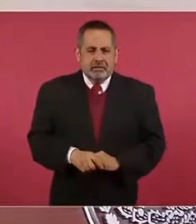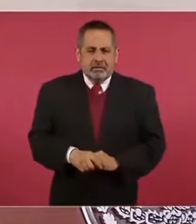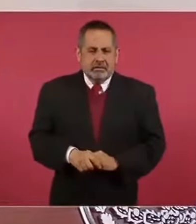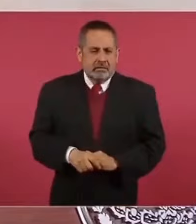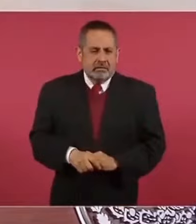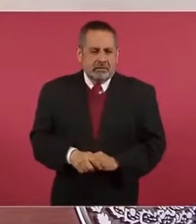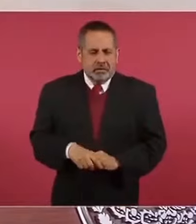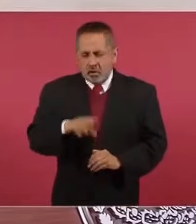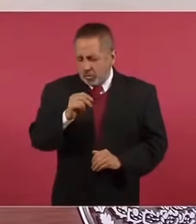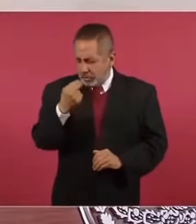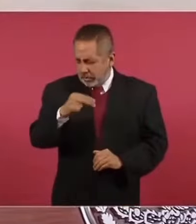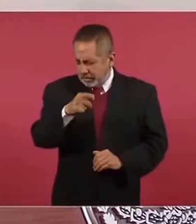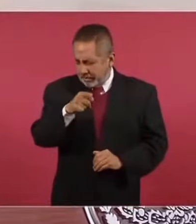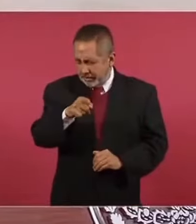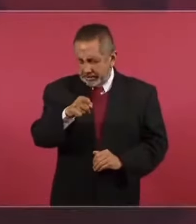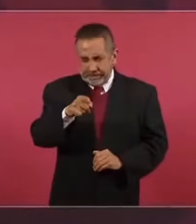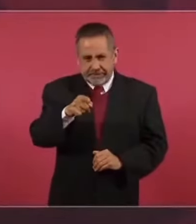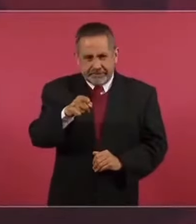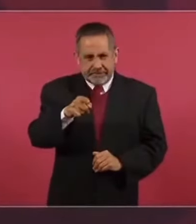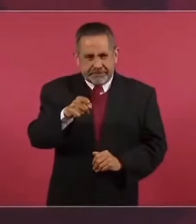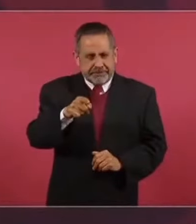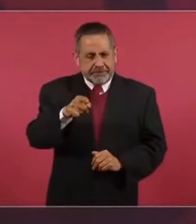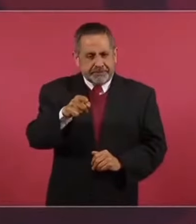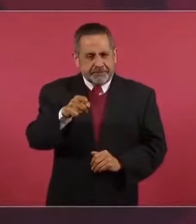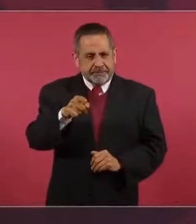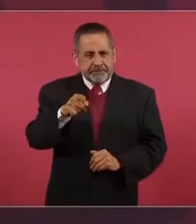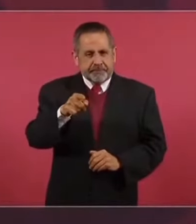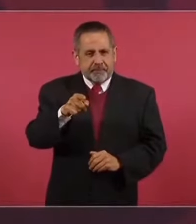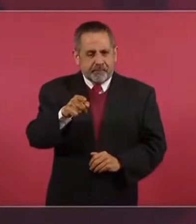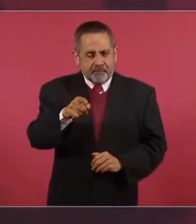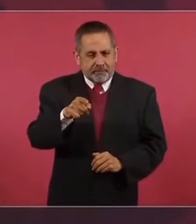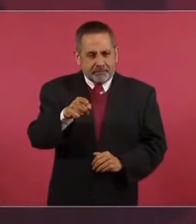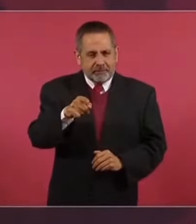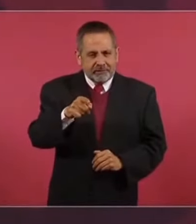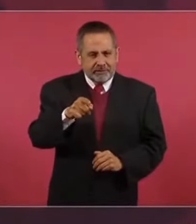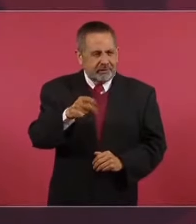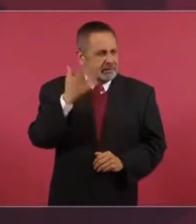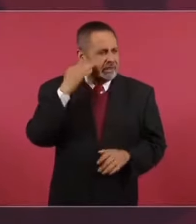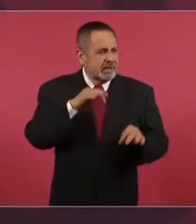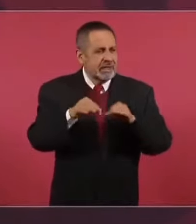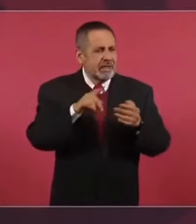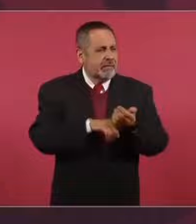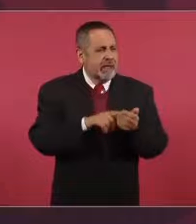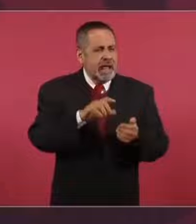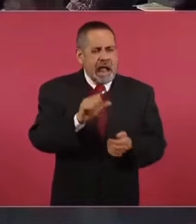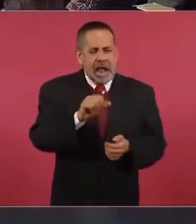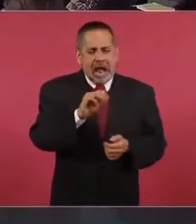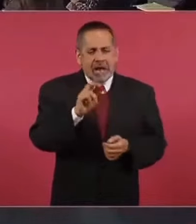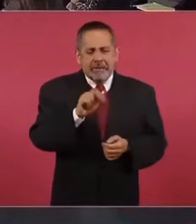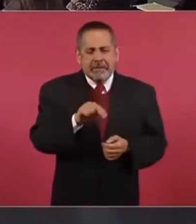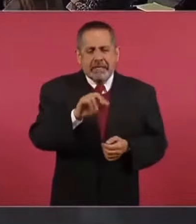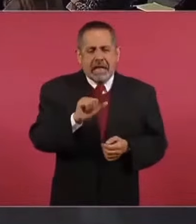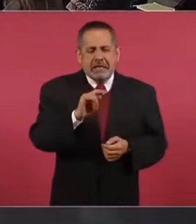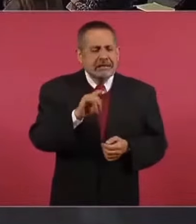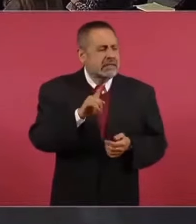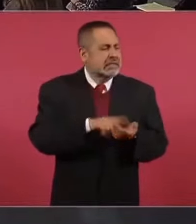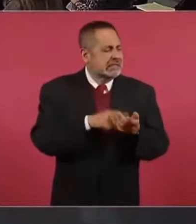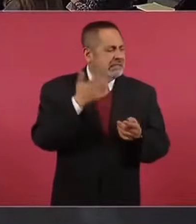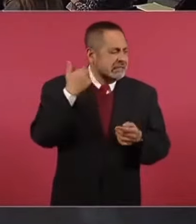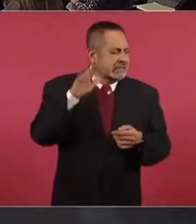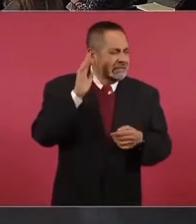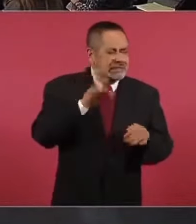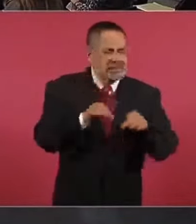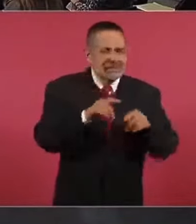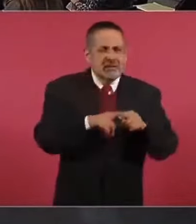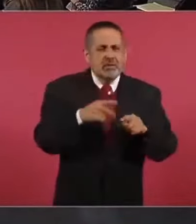¿Cómo se llama? Este... El donde trabajaba Carmen Aristegui. En el de